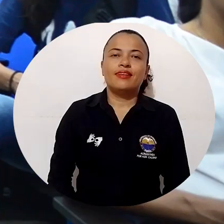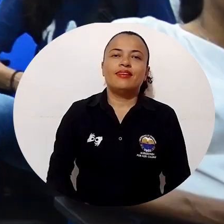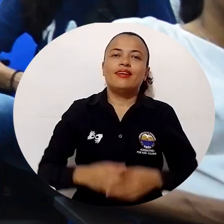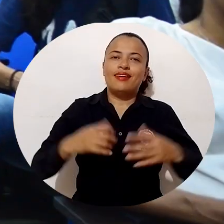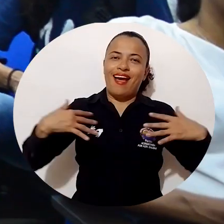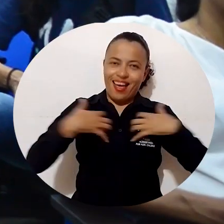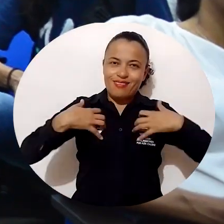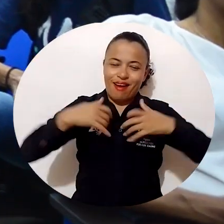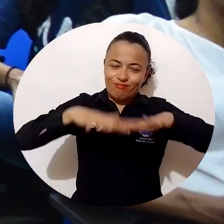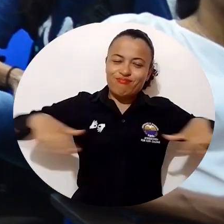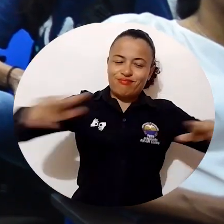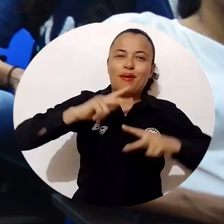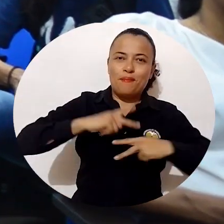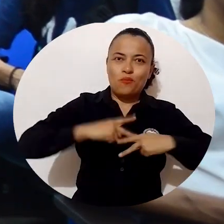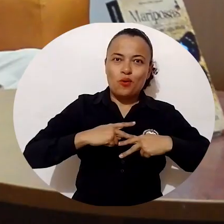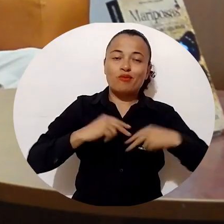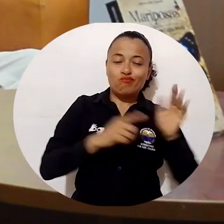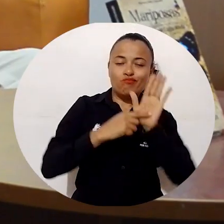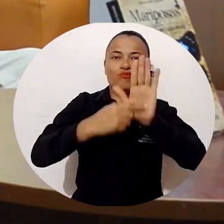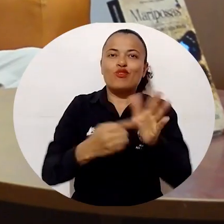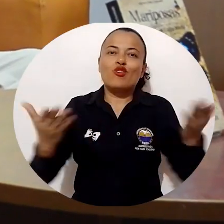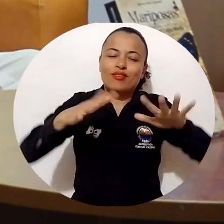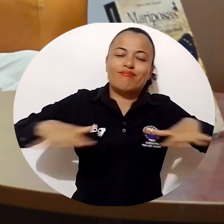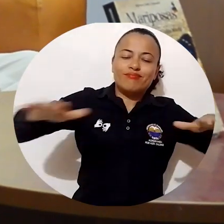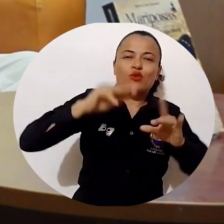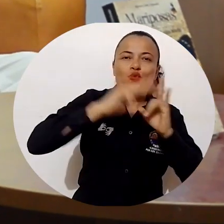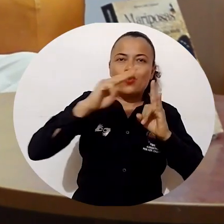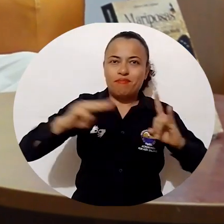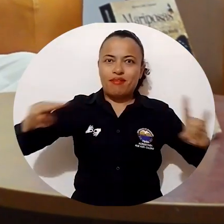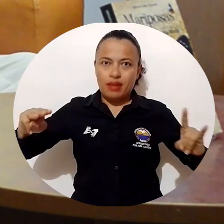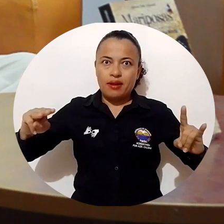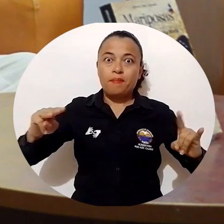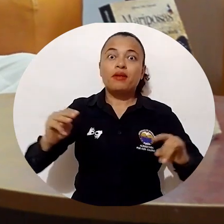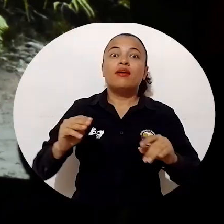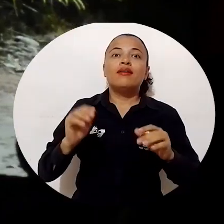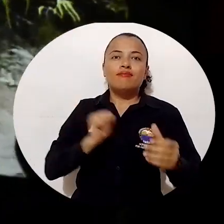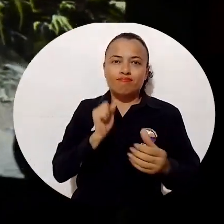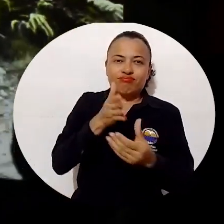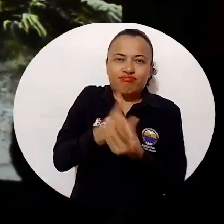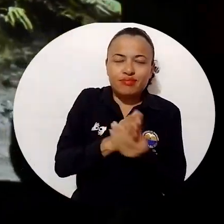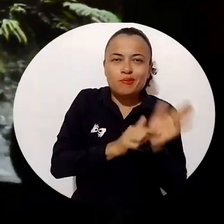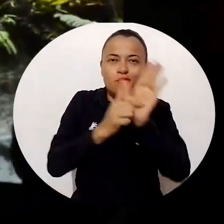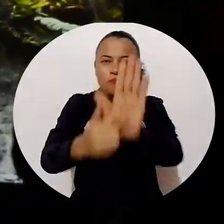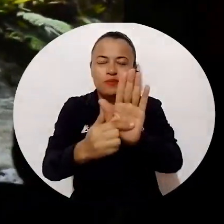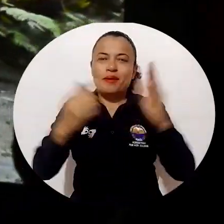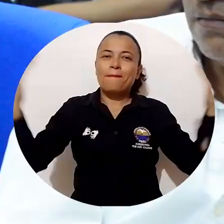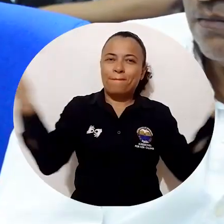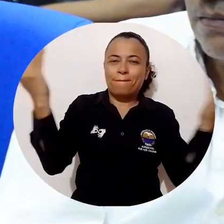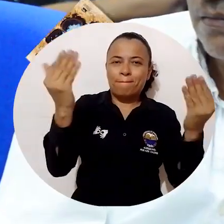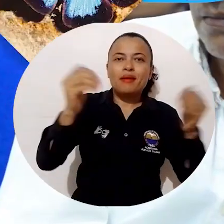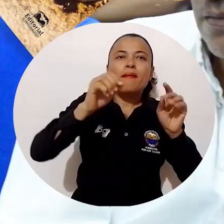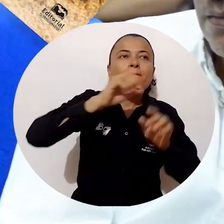La fauna propia de nuestro territorio vuelve a ser protagonista en el entorno Unimagdalena luego de la presentación del documental